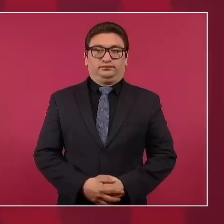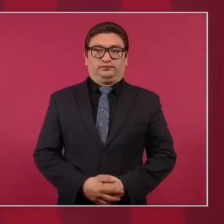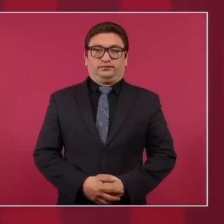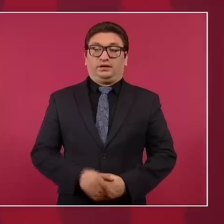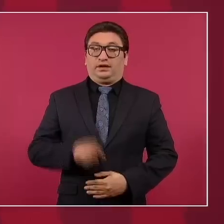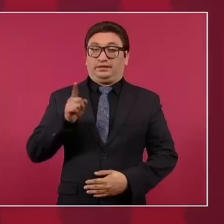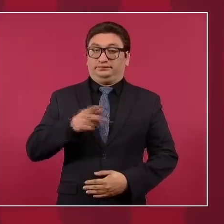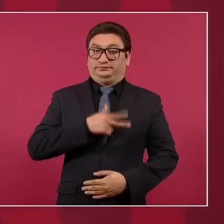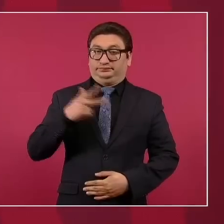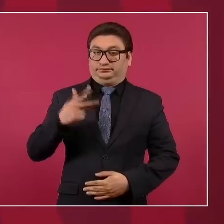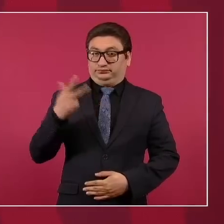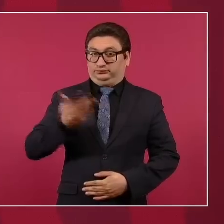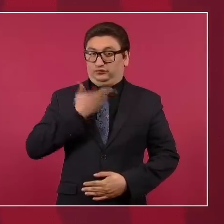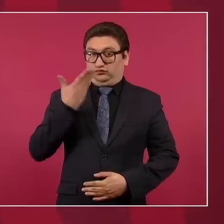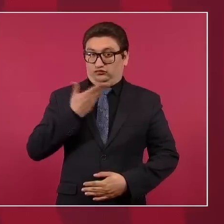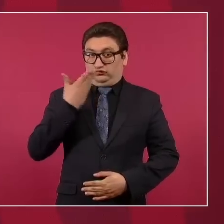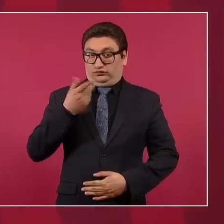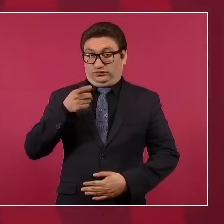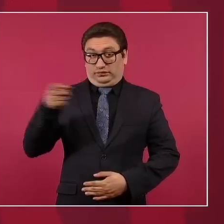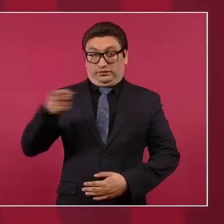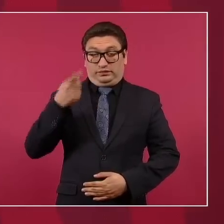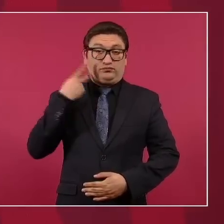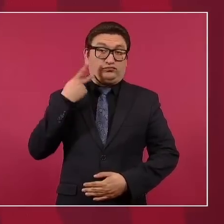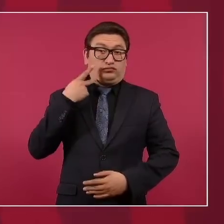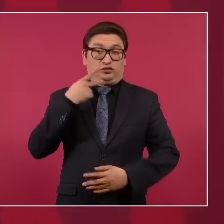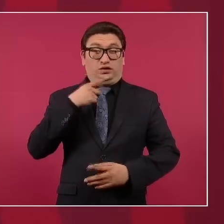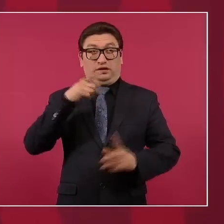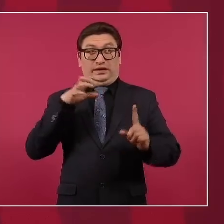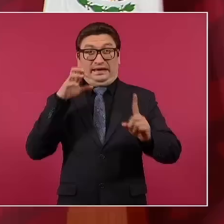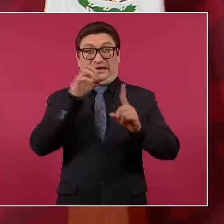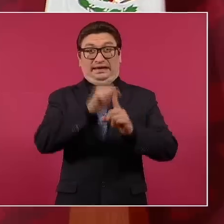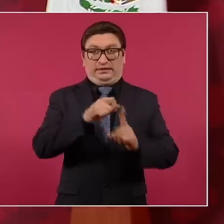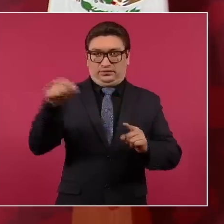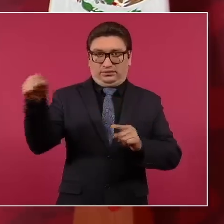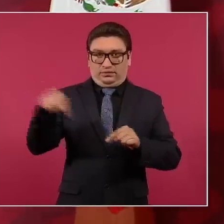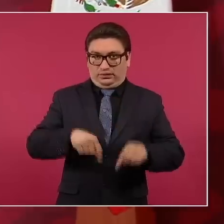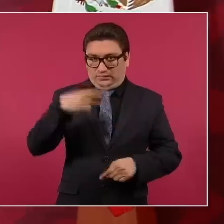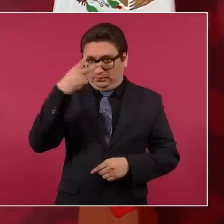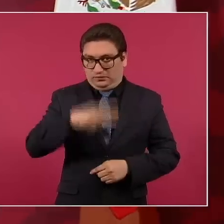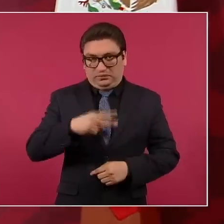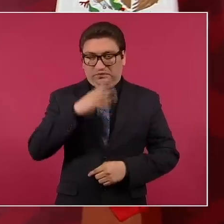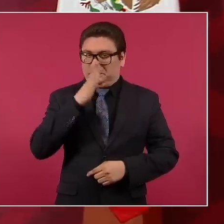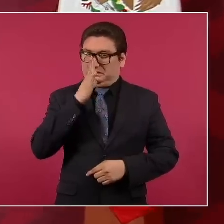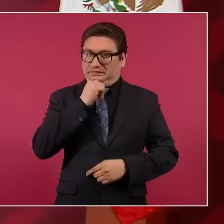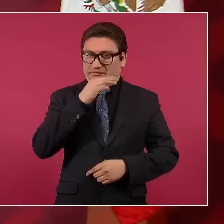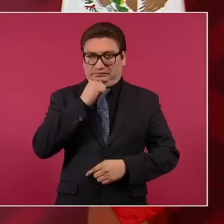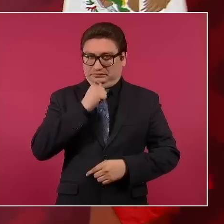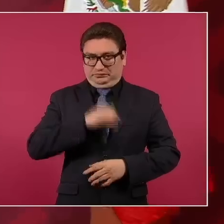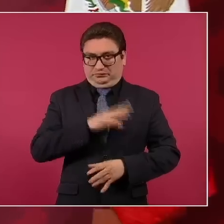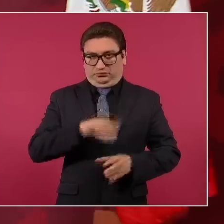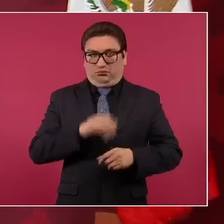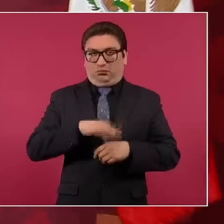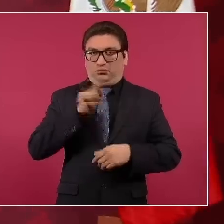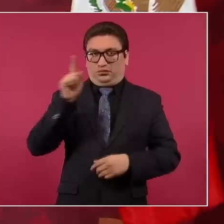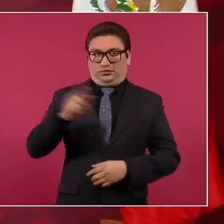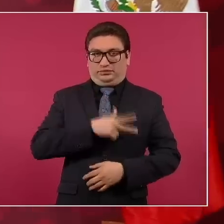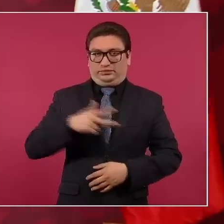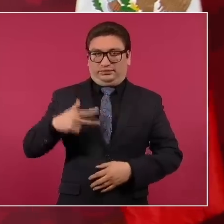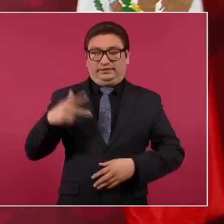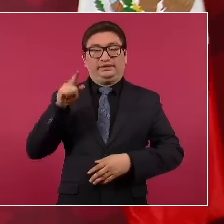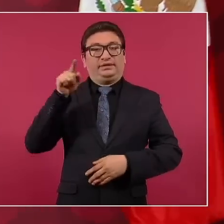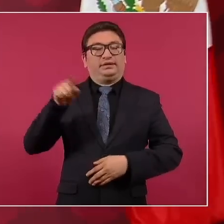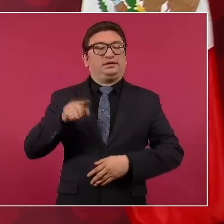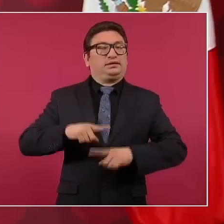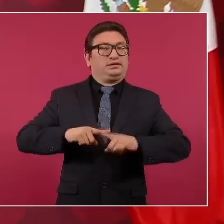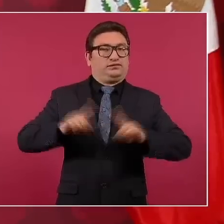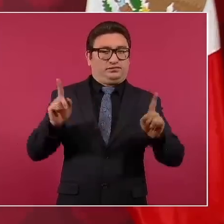inalcanzables en México, porque en Dinamarca, para empezar,